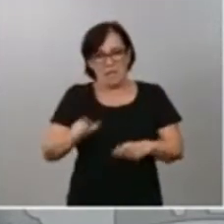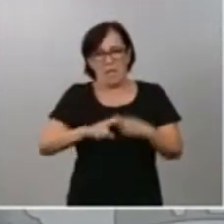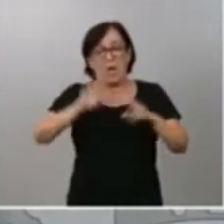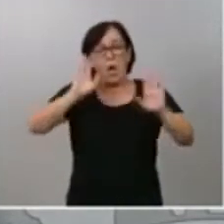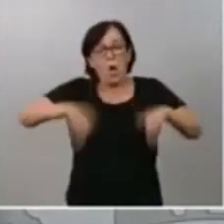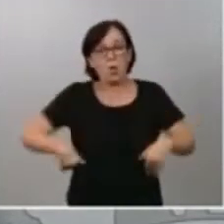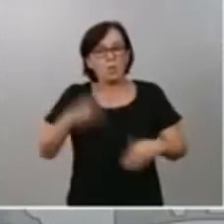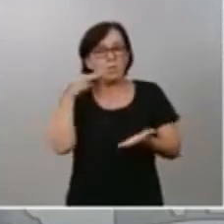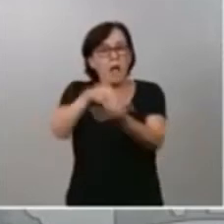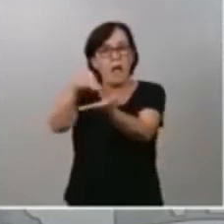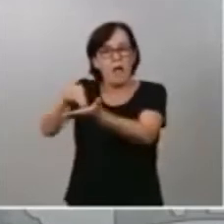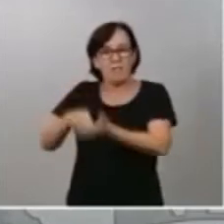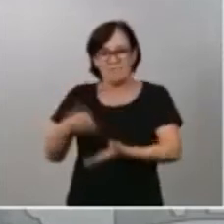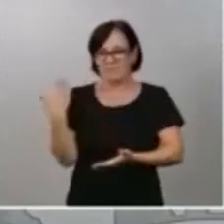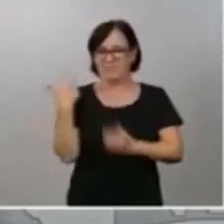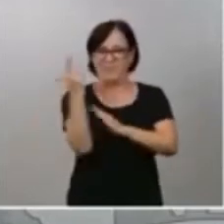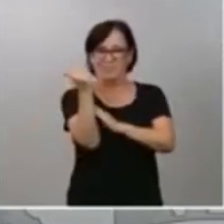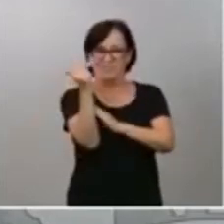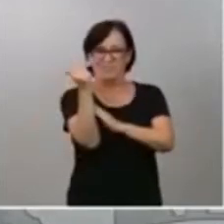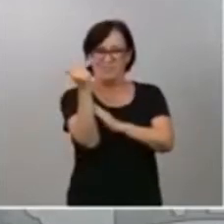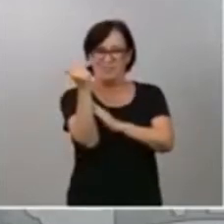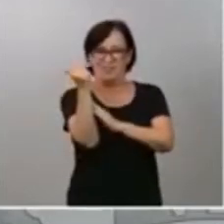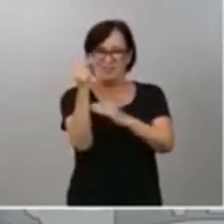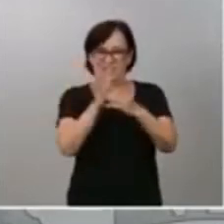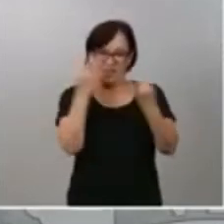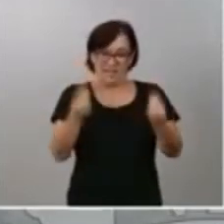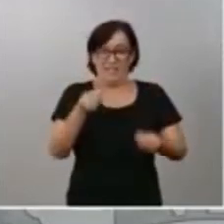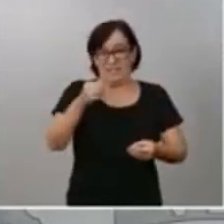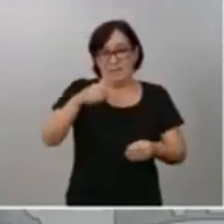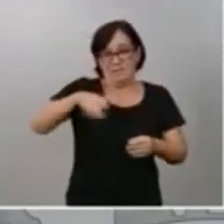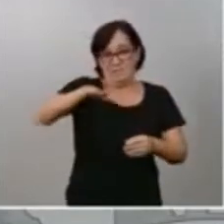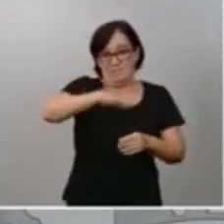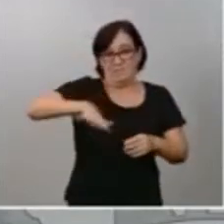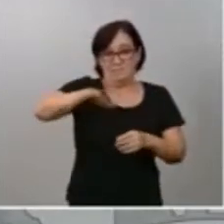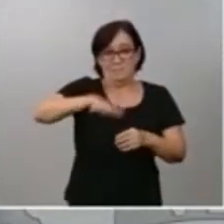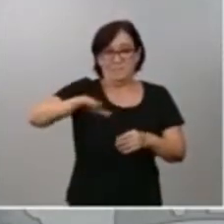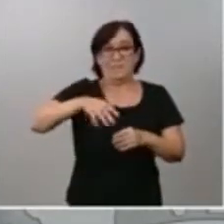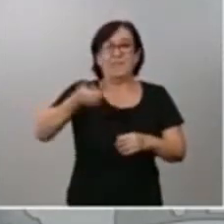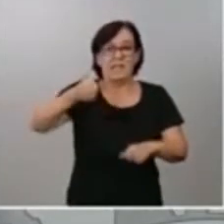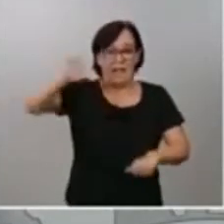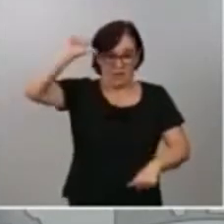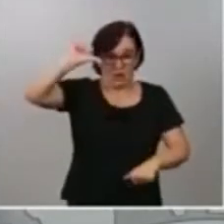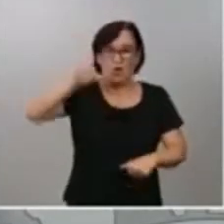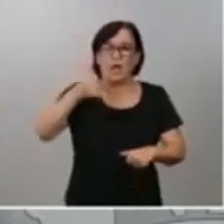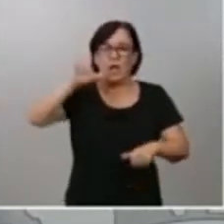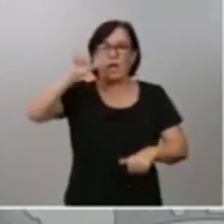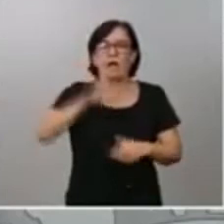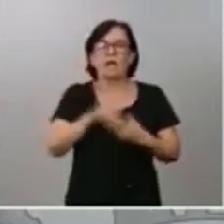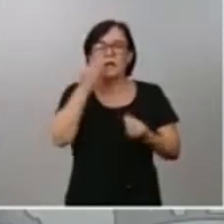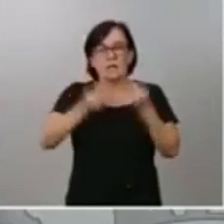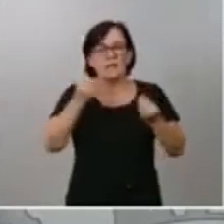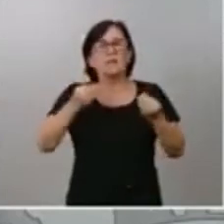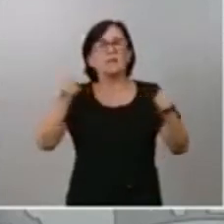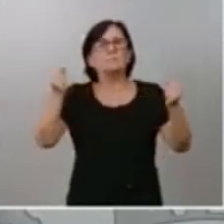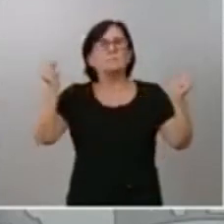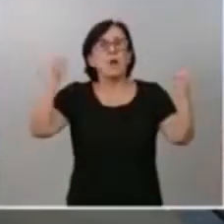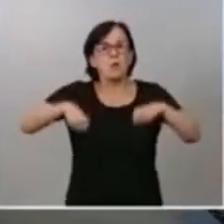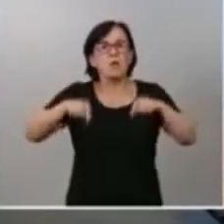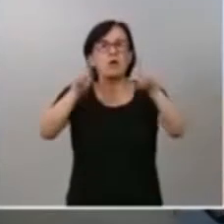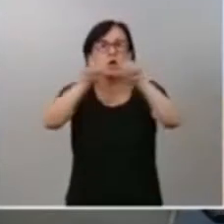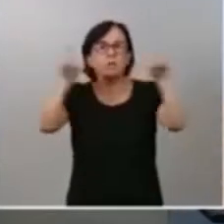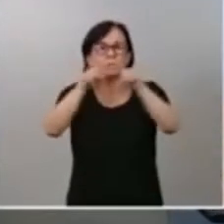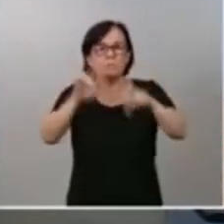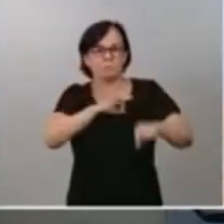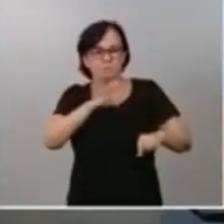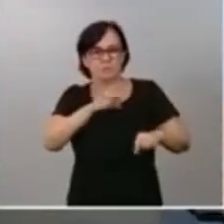el pasado viernes en San Millán de la Cogolla. Hemos impulsado un acuerdo con los agentes sociales para la extensión